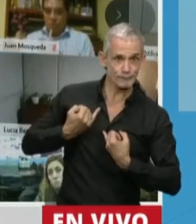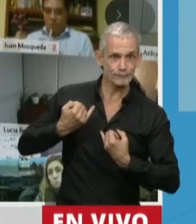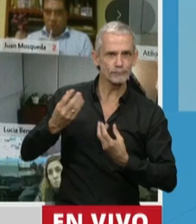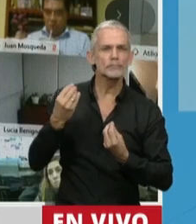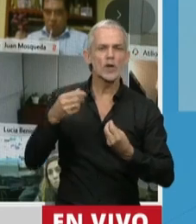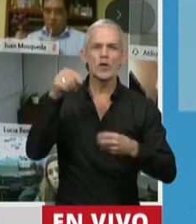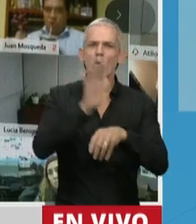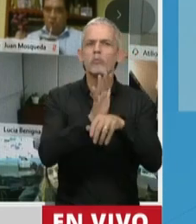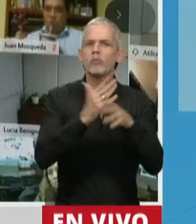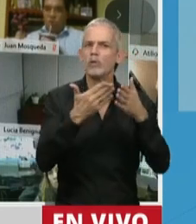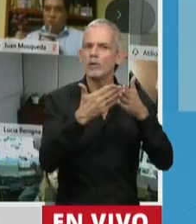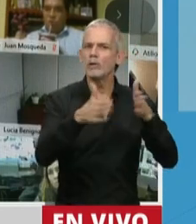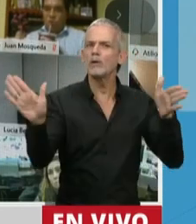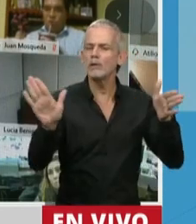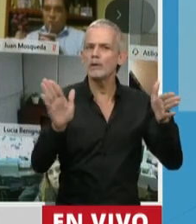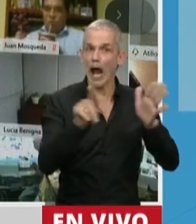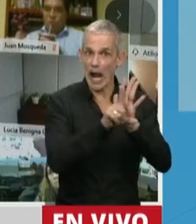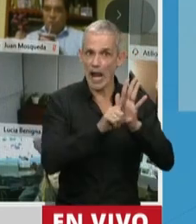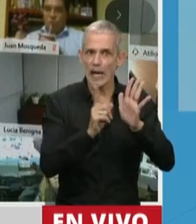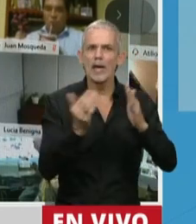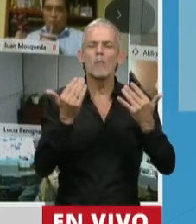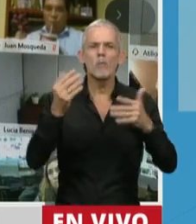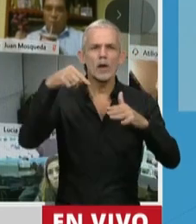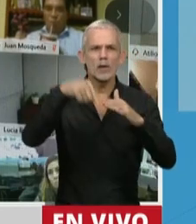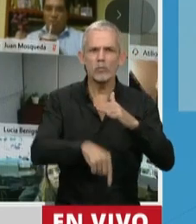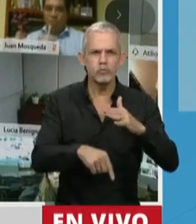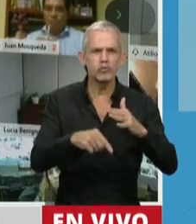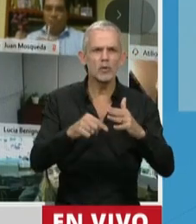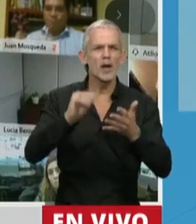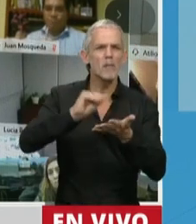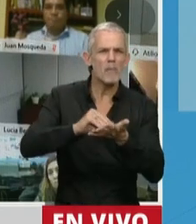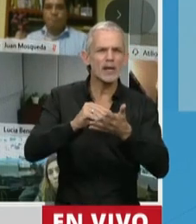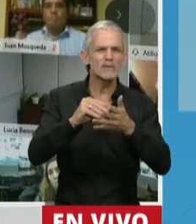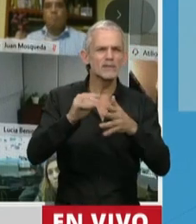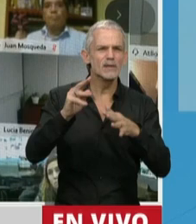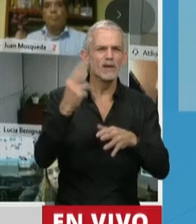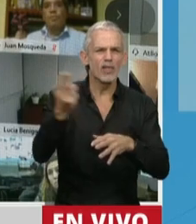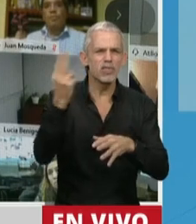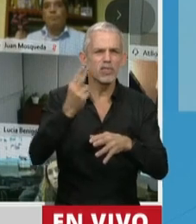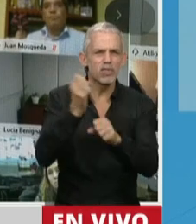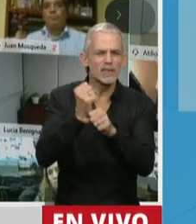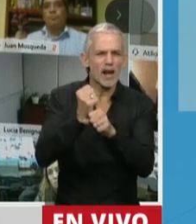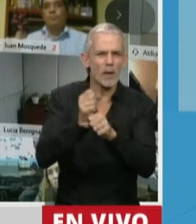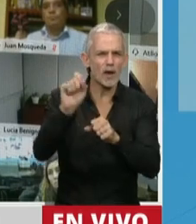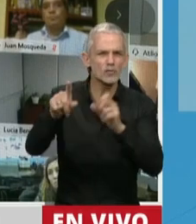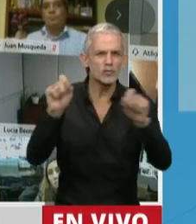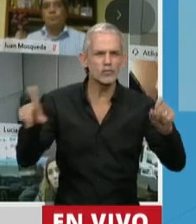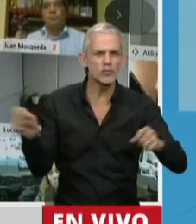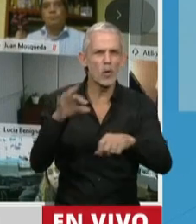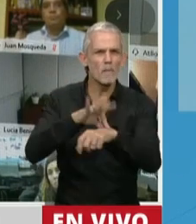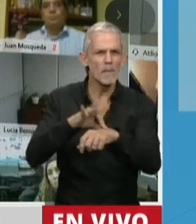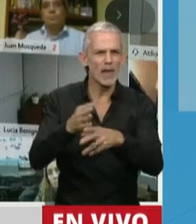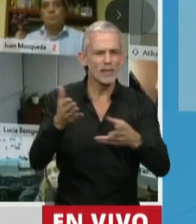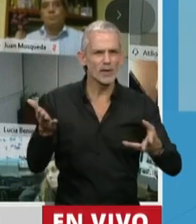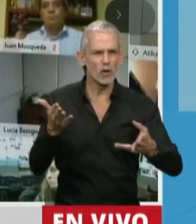esto abre la puerta a profundizar aún más la precarización laboral, porque no se les está pagando